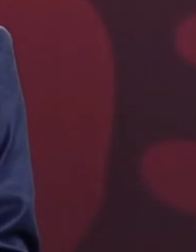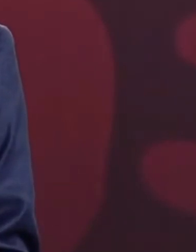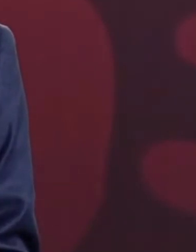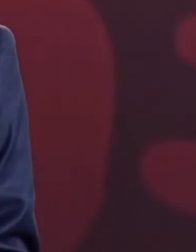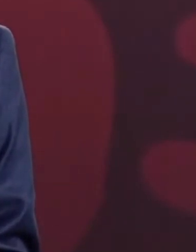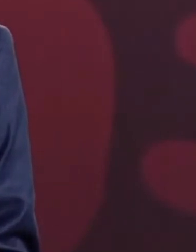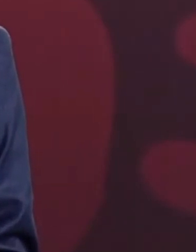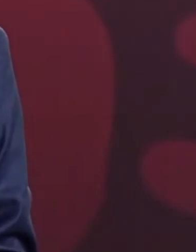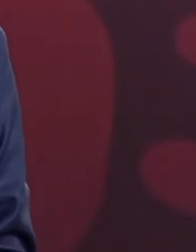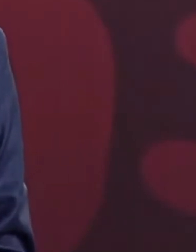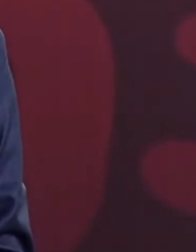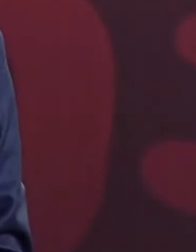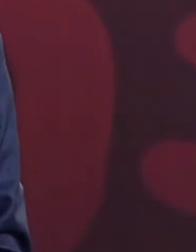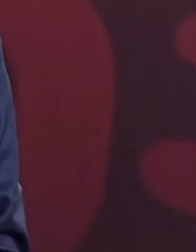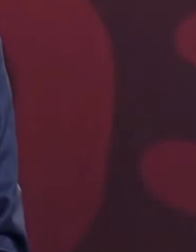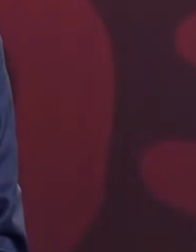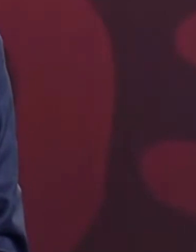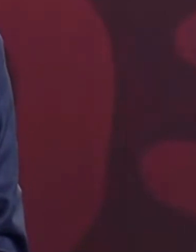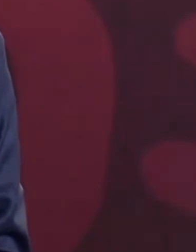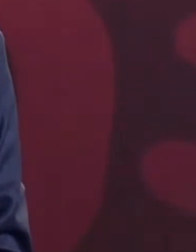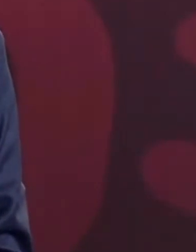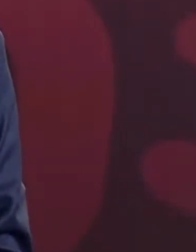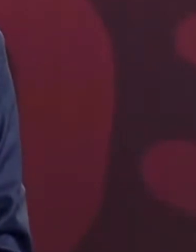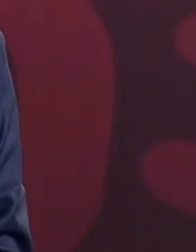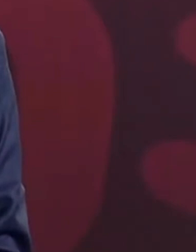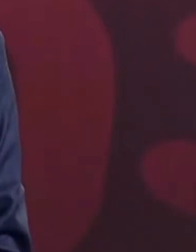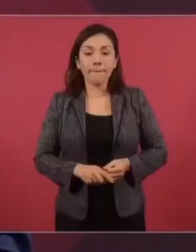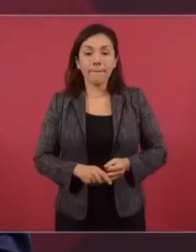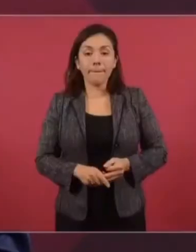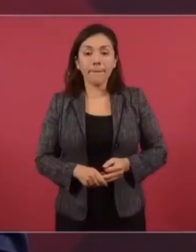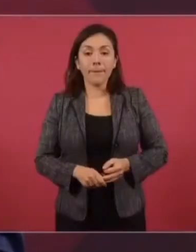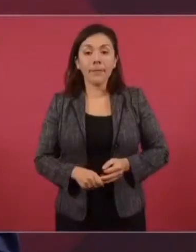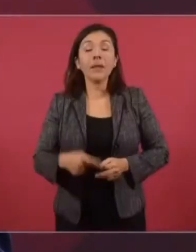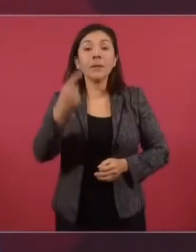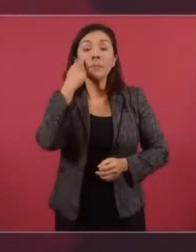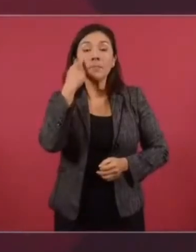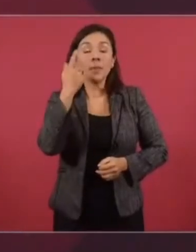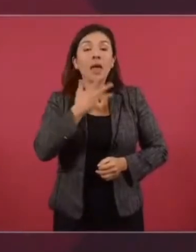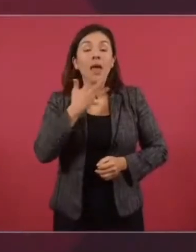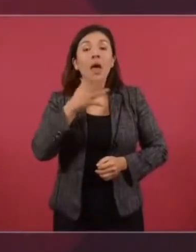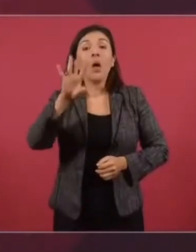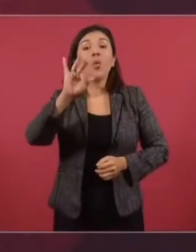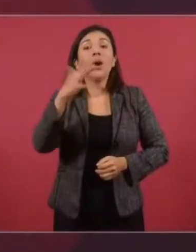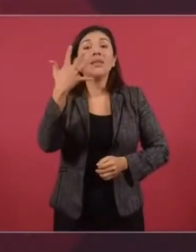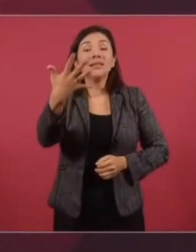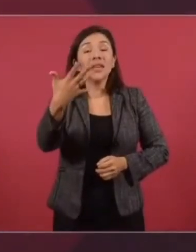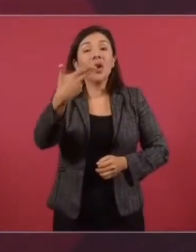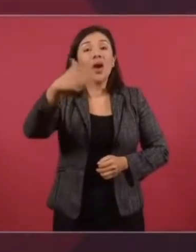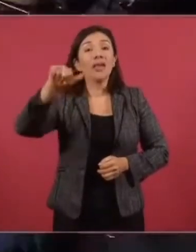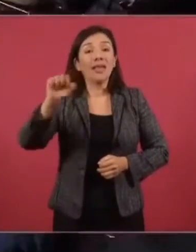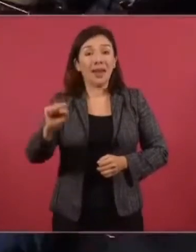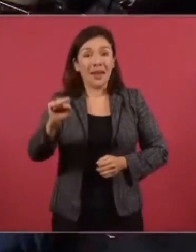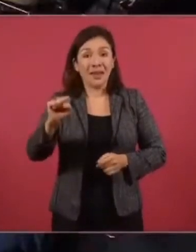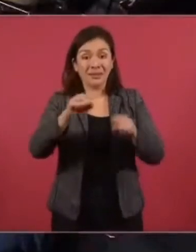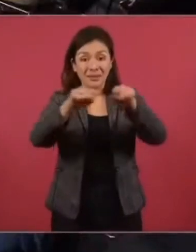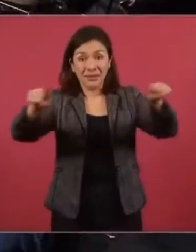55 hectáreas son... No, no, no, 45 hectáreas.